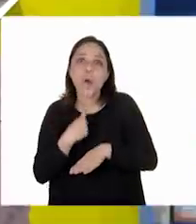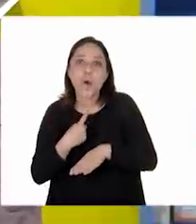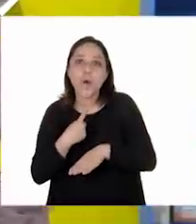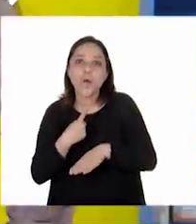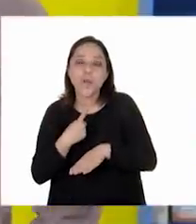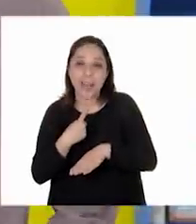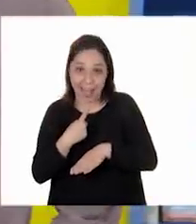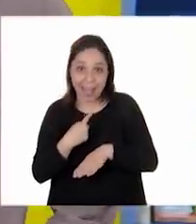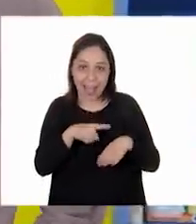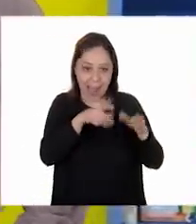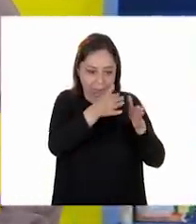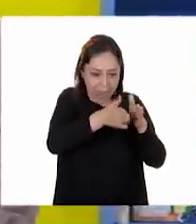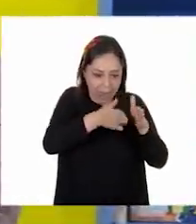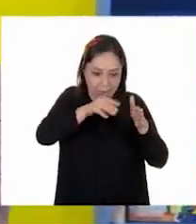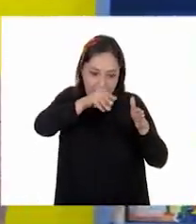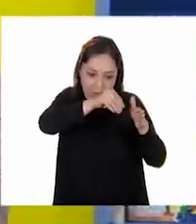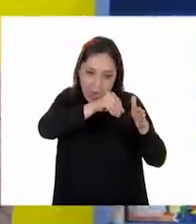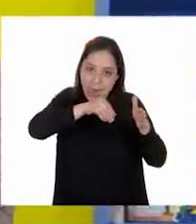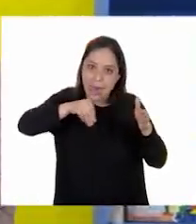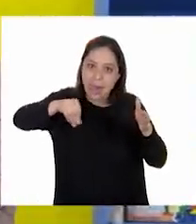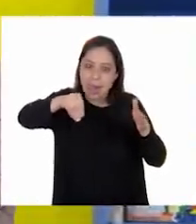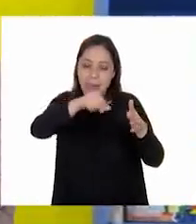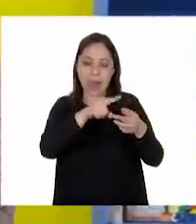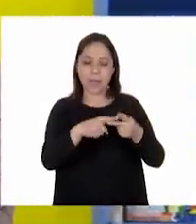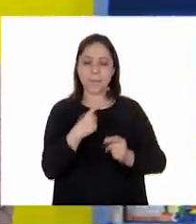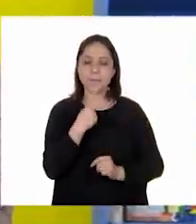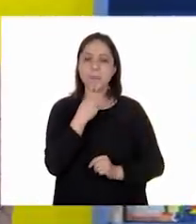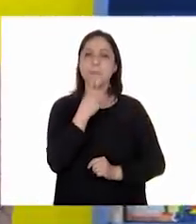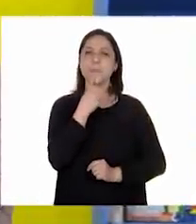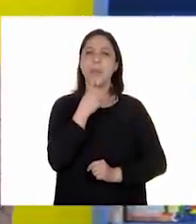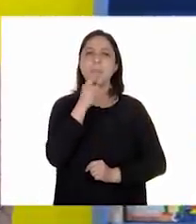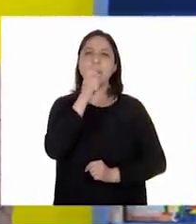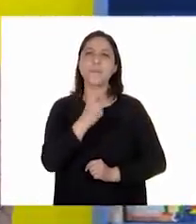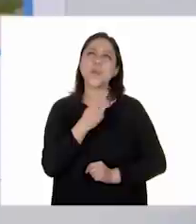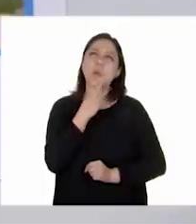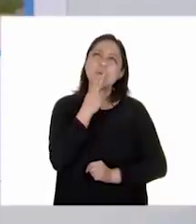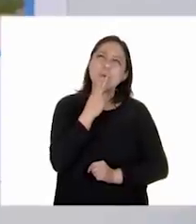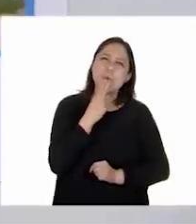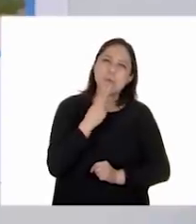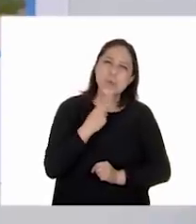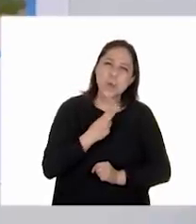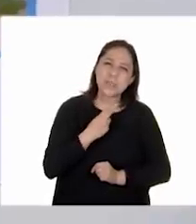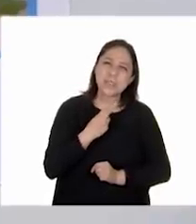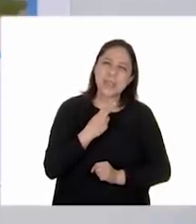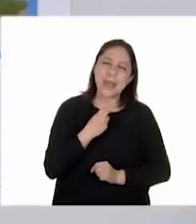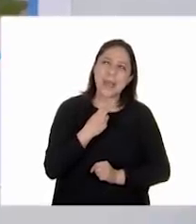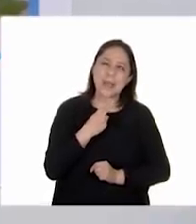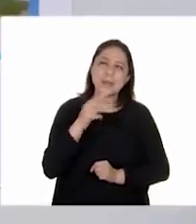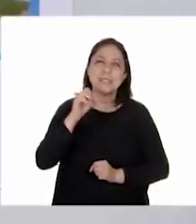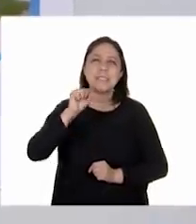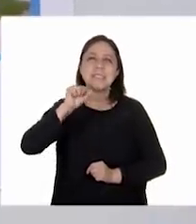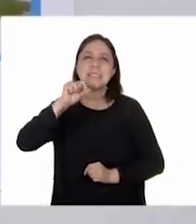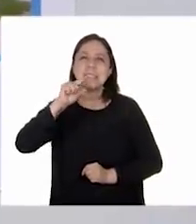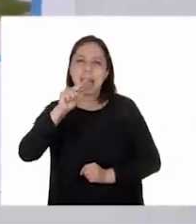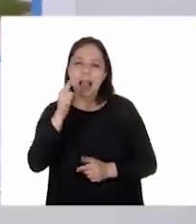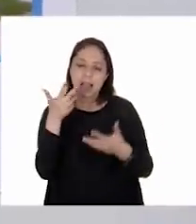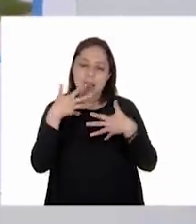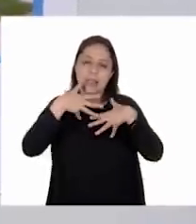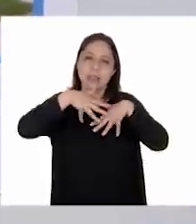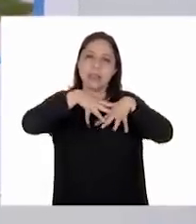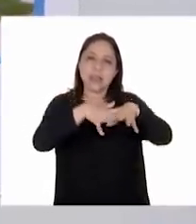Ajá. Y es agridulce, quiere decir que tiene un poco de sabor salado con un poco de sabor